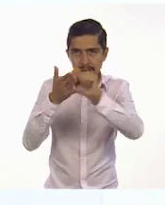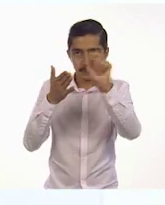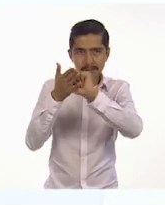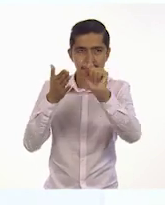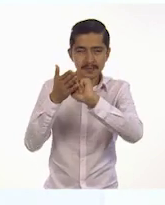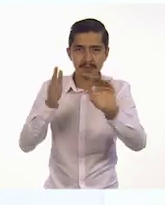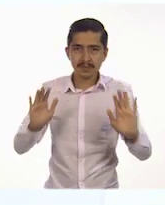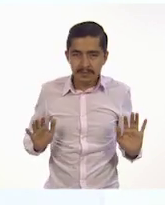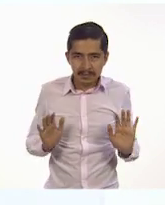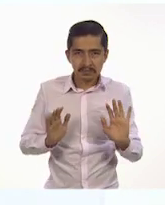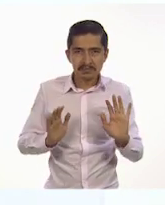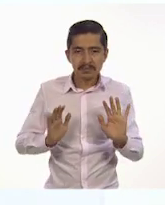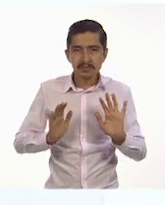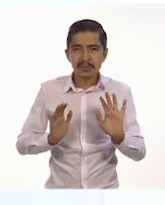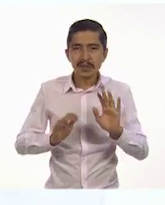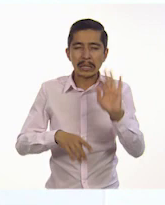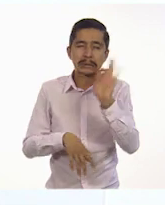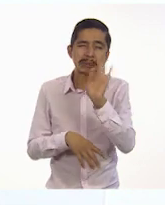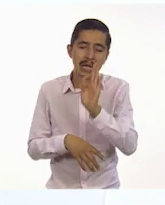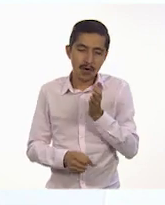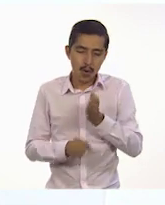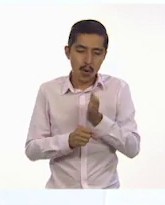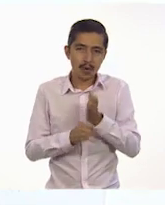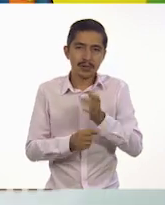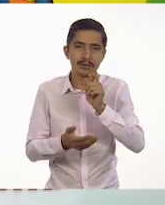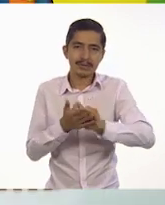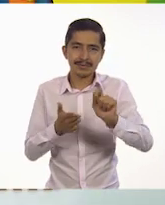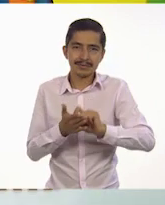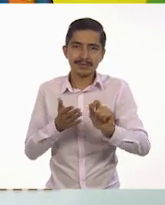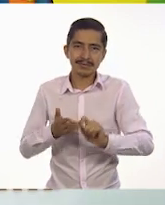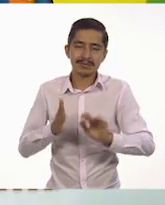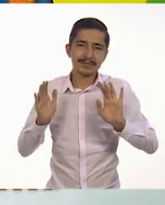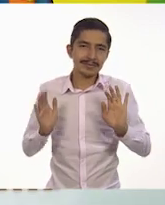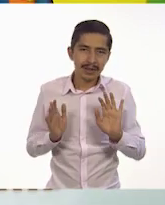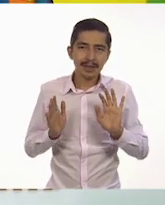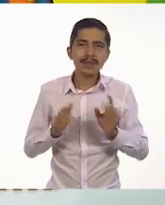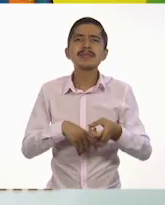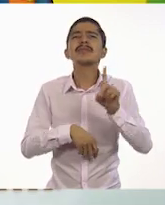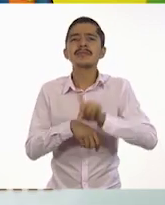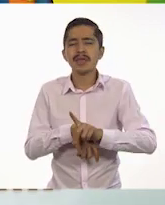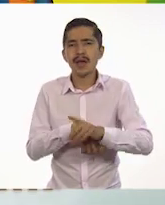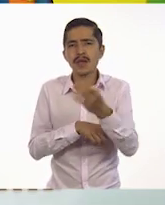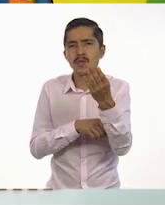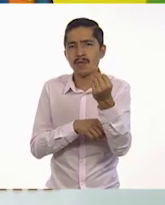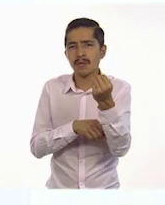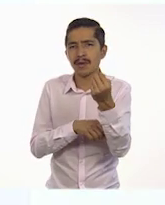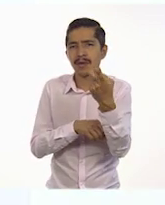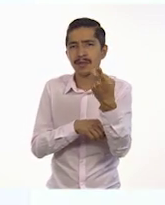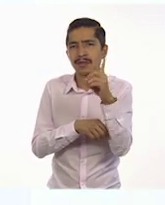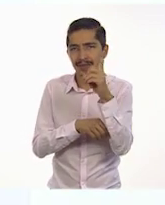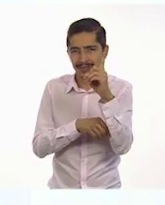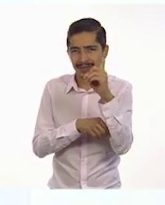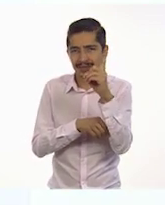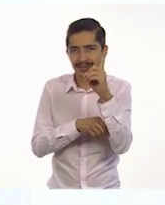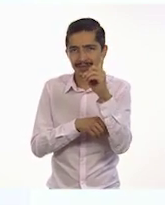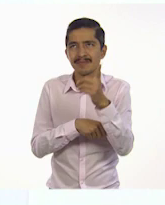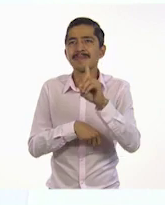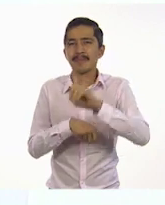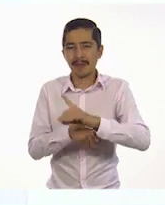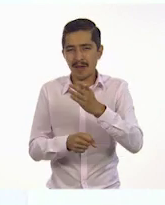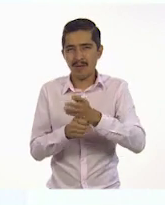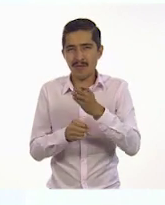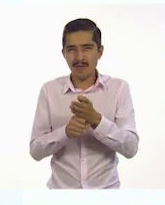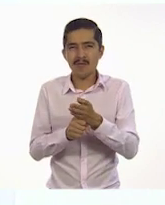Supongamos que se le escribe hoy. Hoy estamos a 9 de diciembre. 9